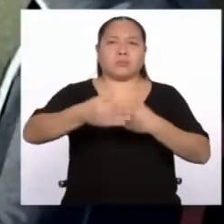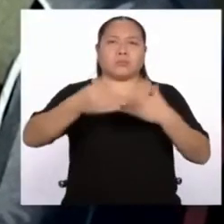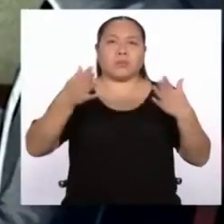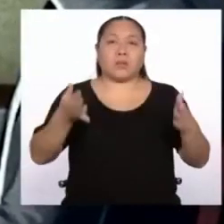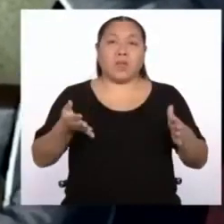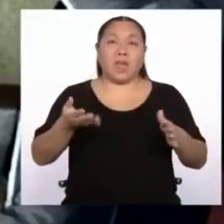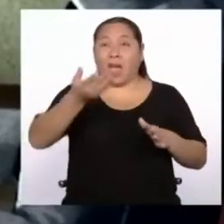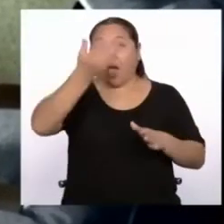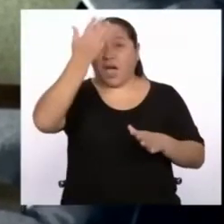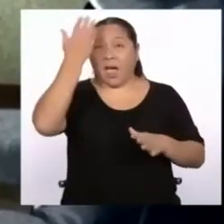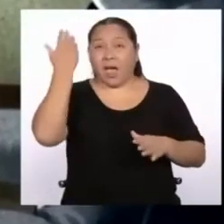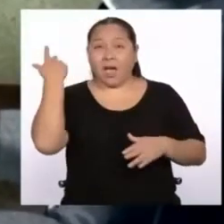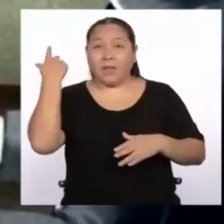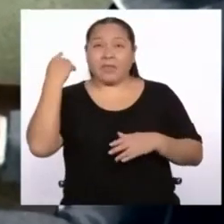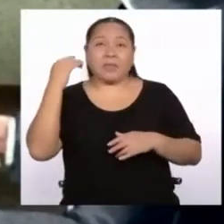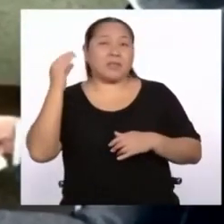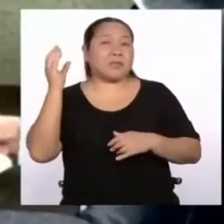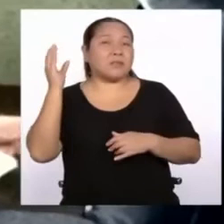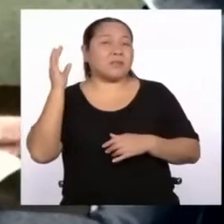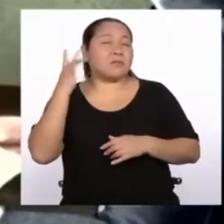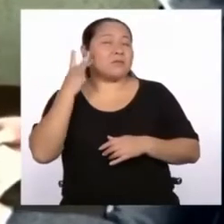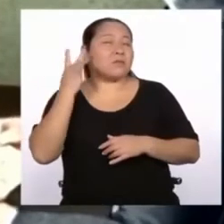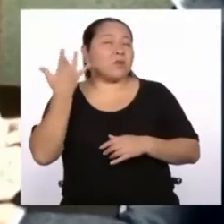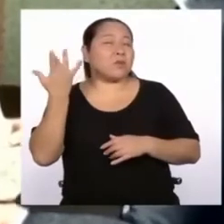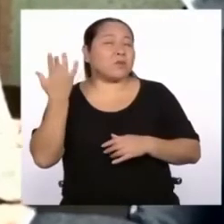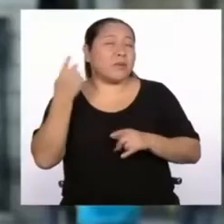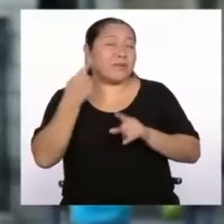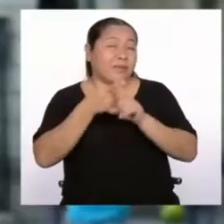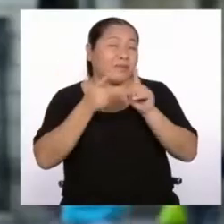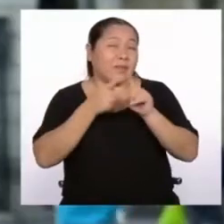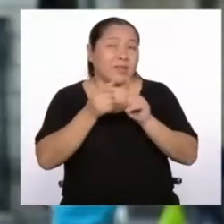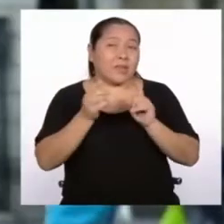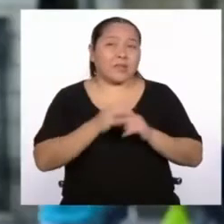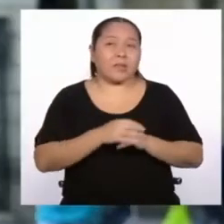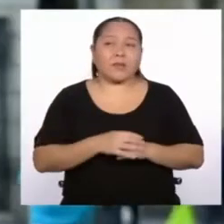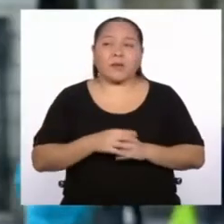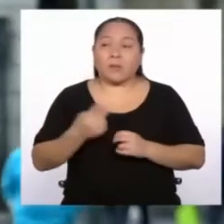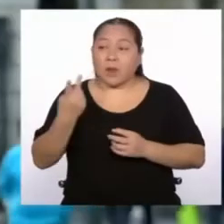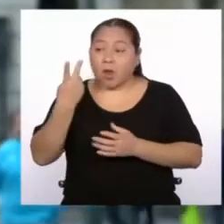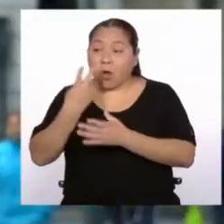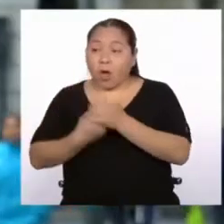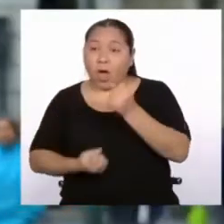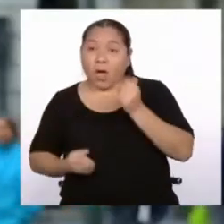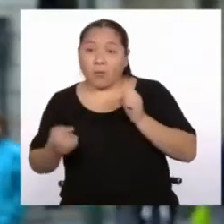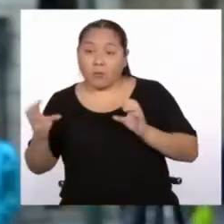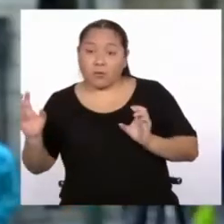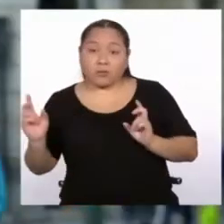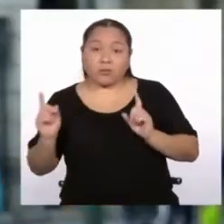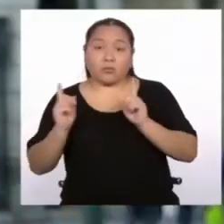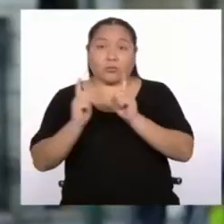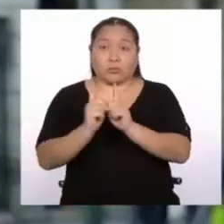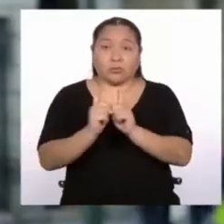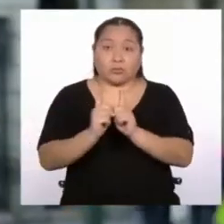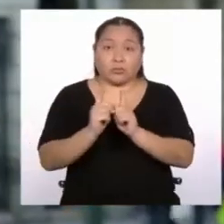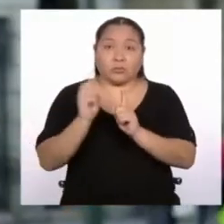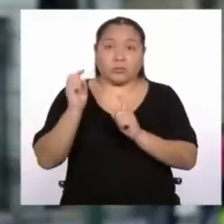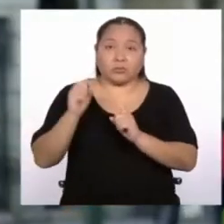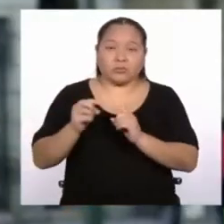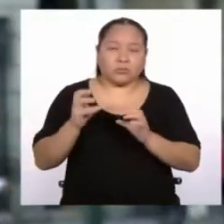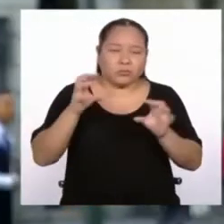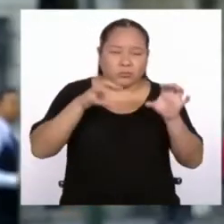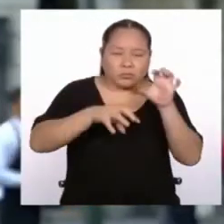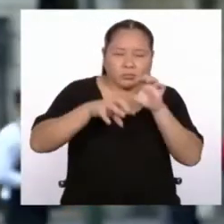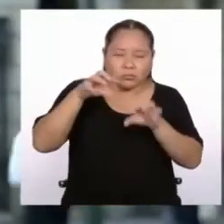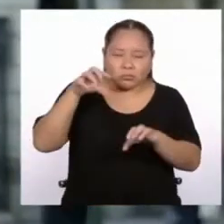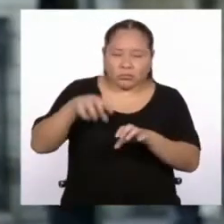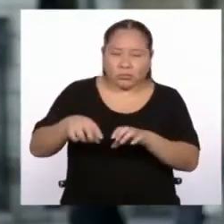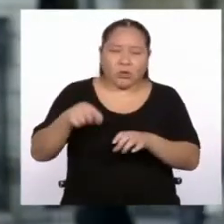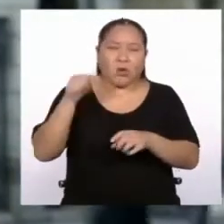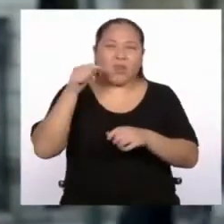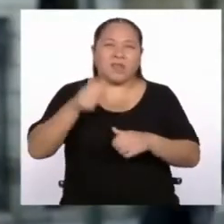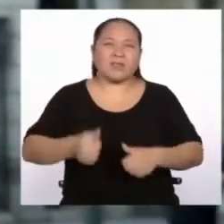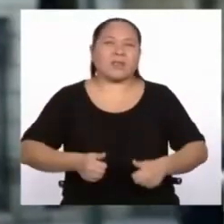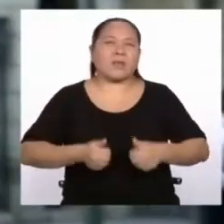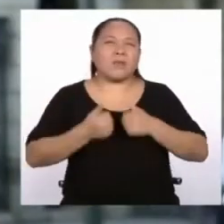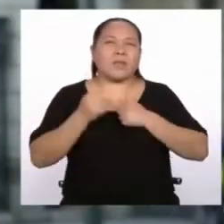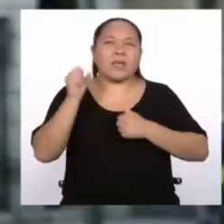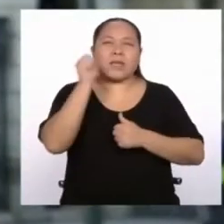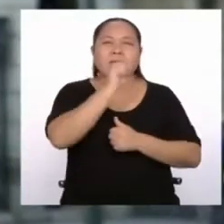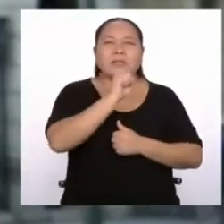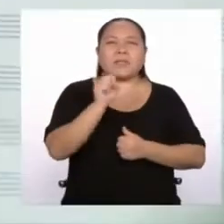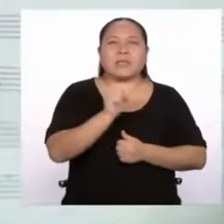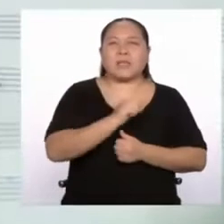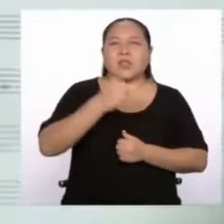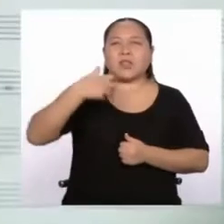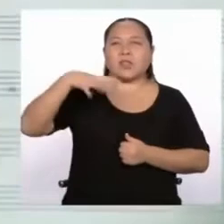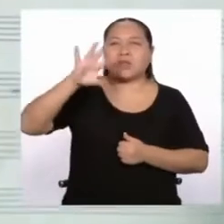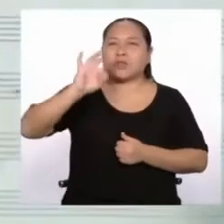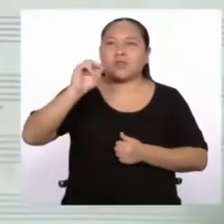decirlo de alguna manera. Y entre ambos hicieron una suerte de himno que calzara un poquito más con las vivencias del siglo XIX y no tanto con la